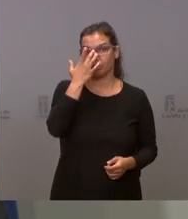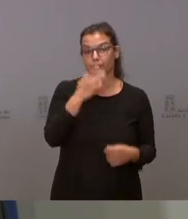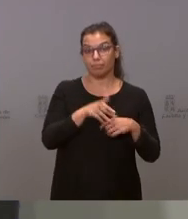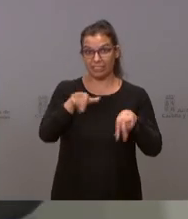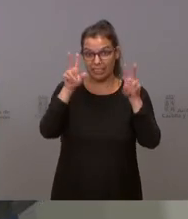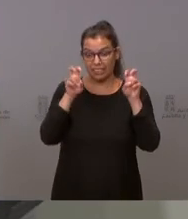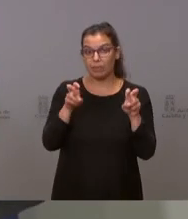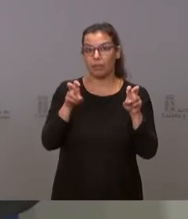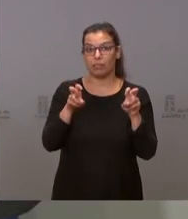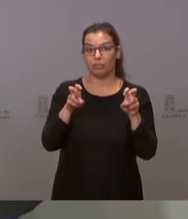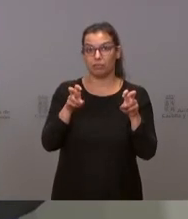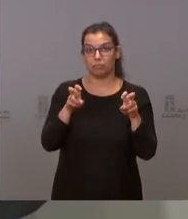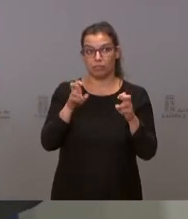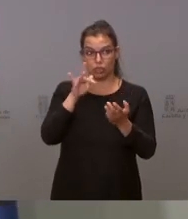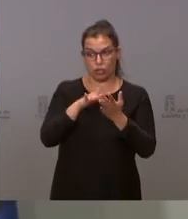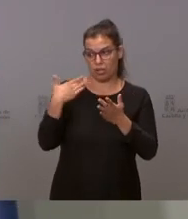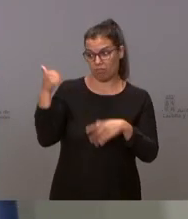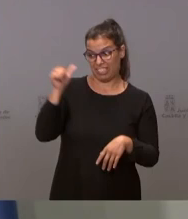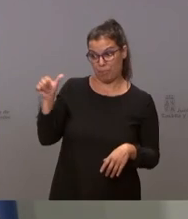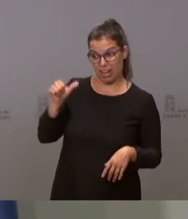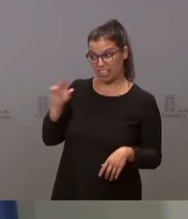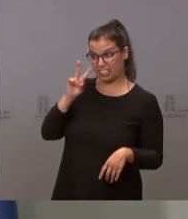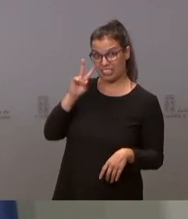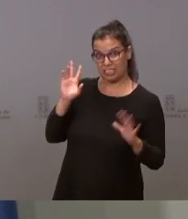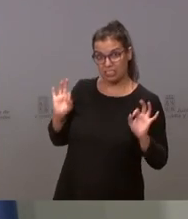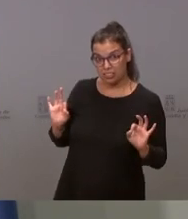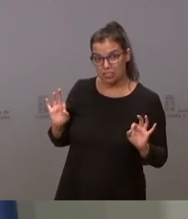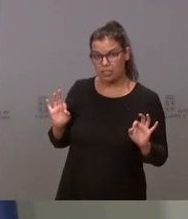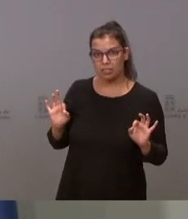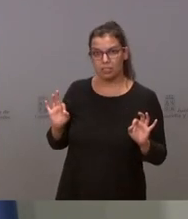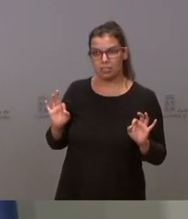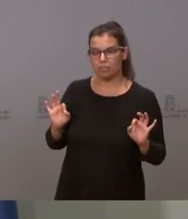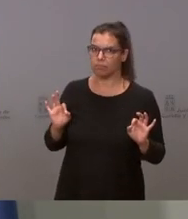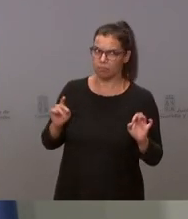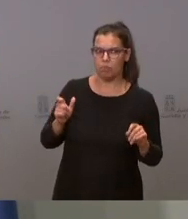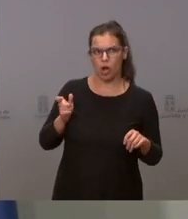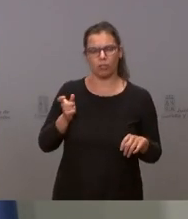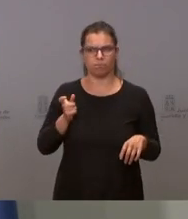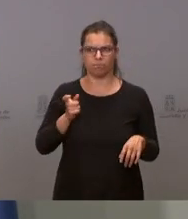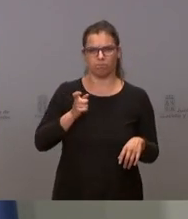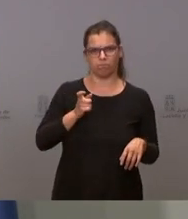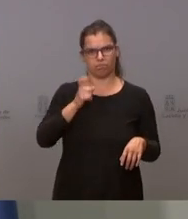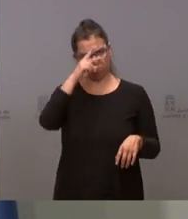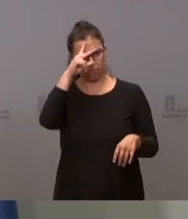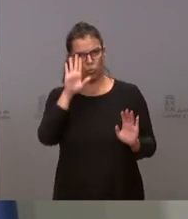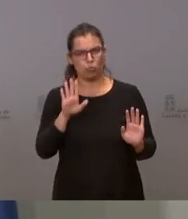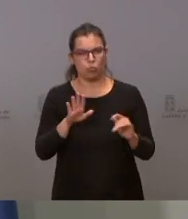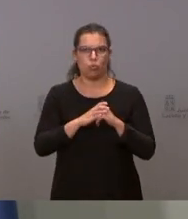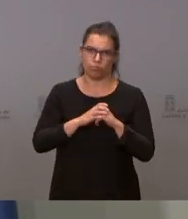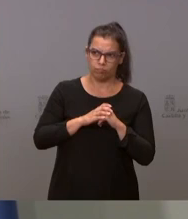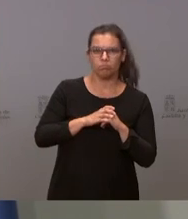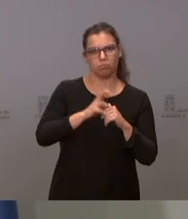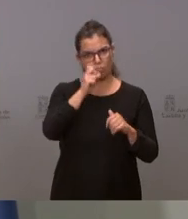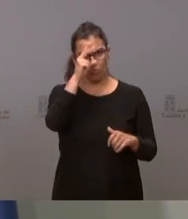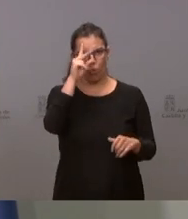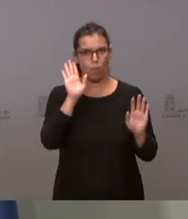respecto lo que está ocurriendo en estas últimas semanas es altamente inquietante. Altamente inquietante